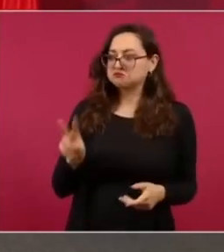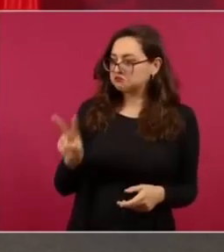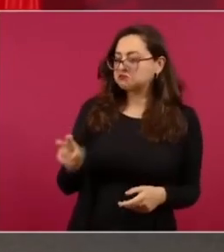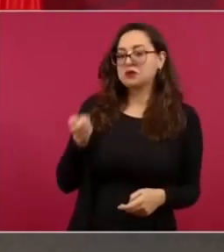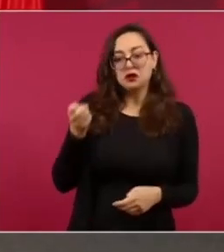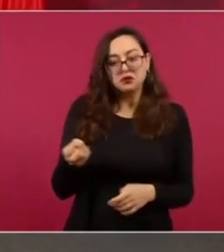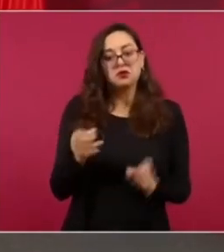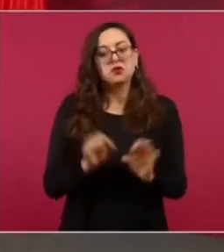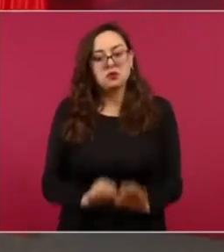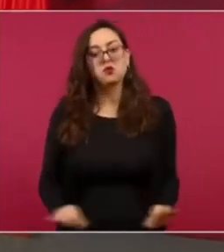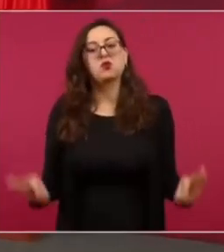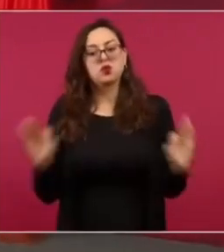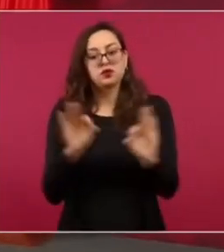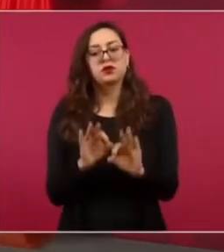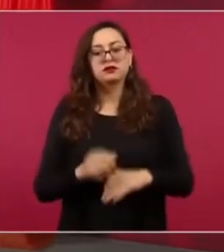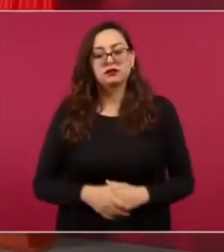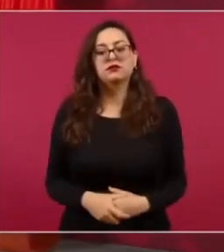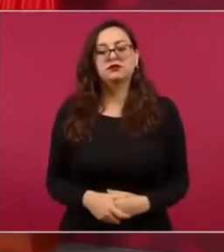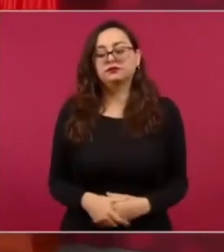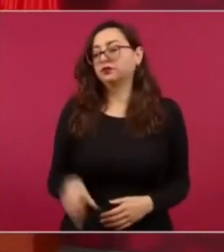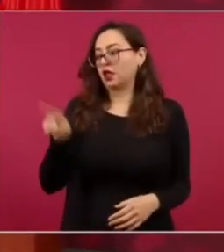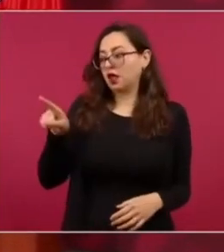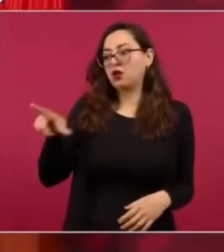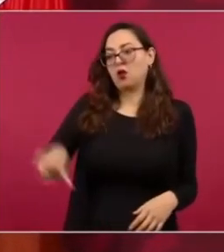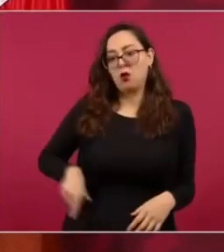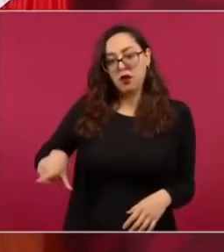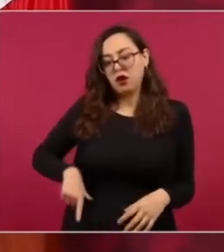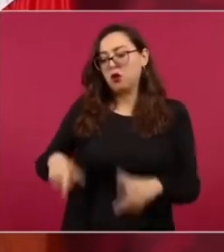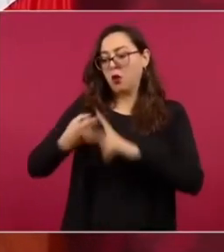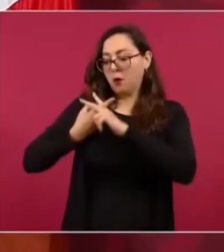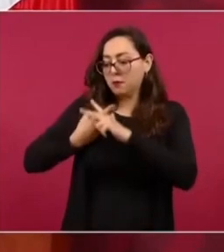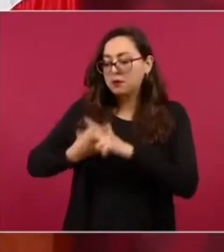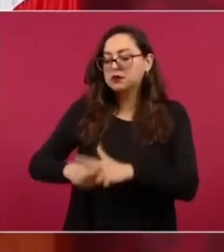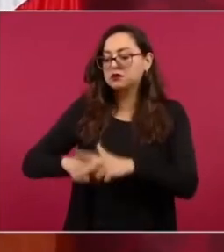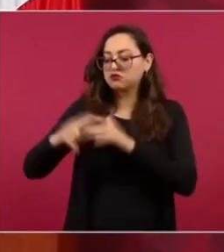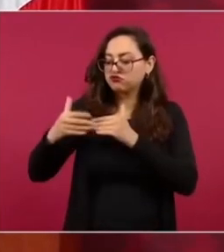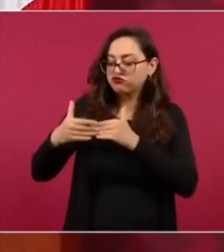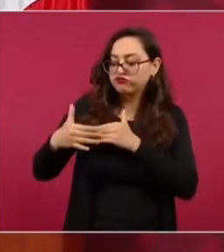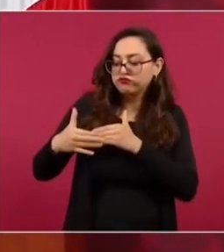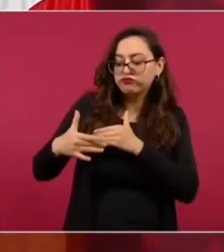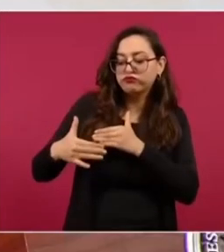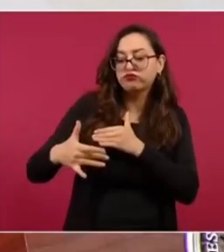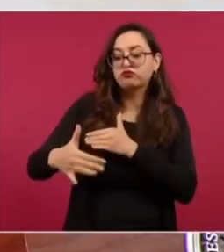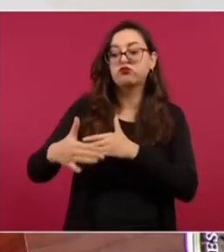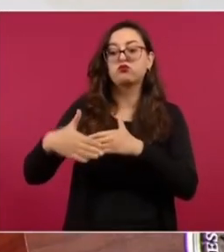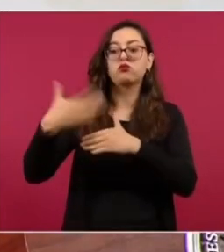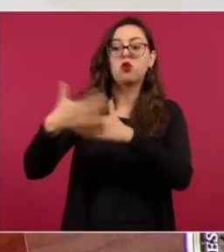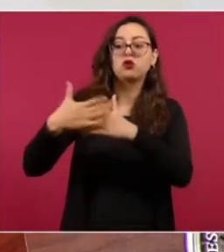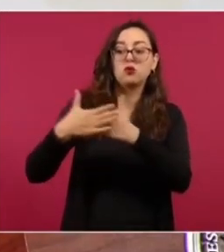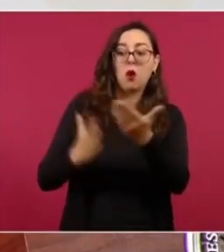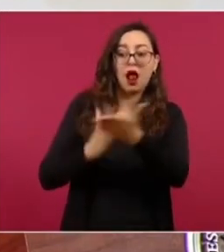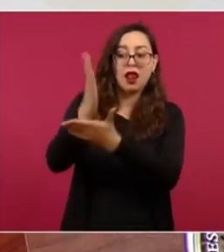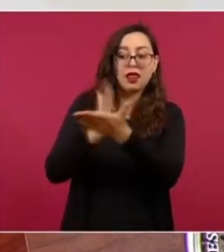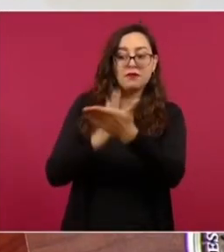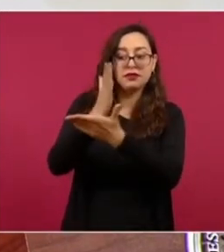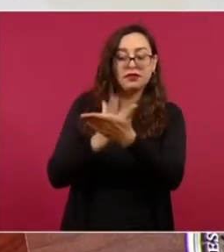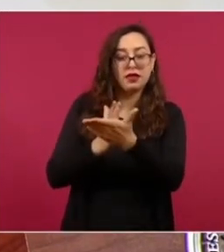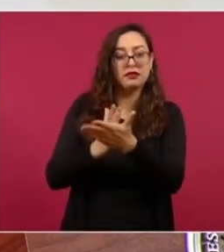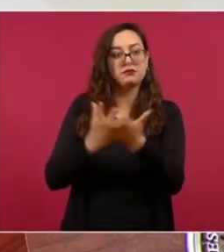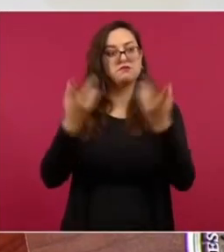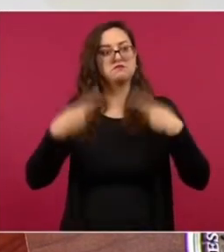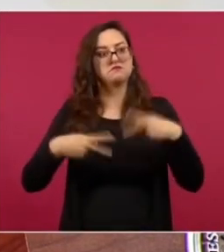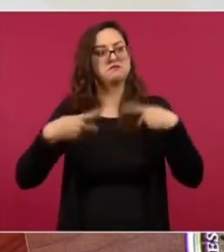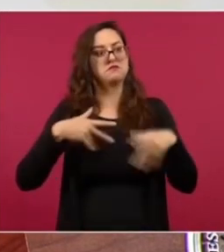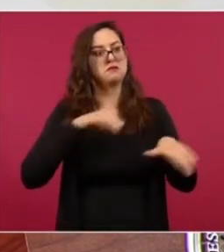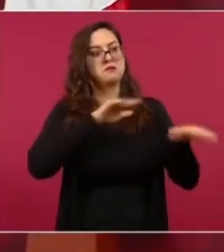a mitad de su gobierno se le pregunte a la gente quieres que continúe el